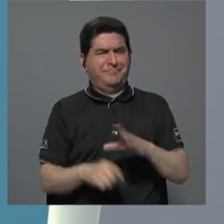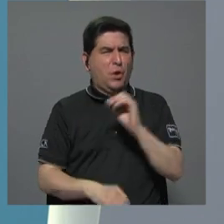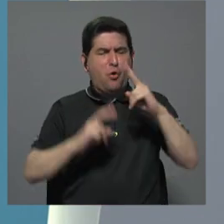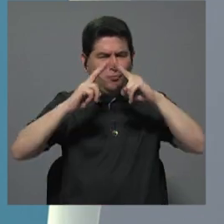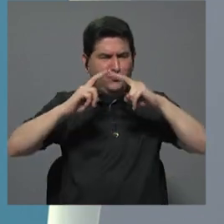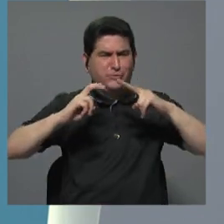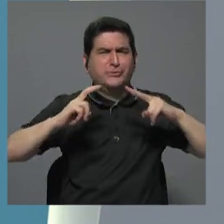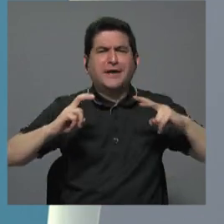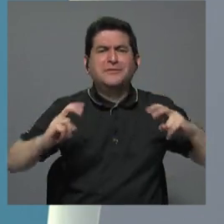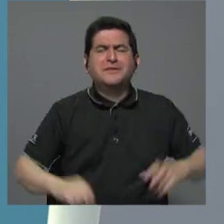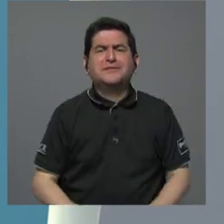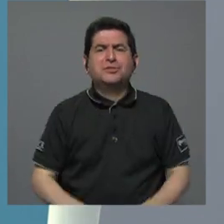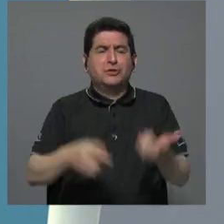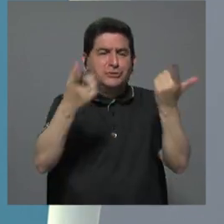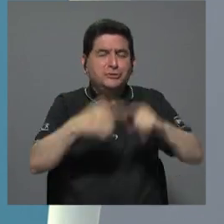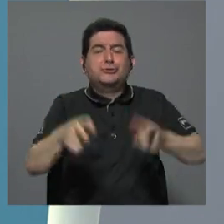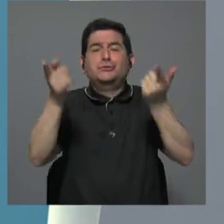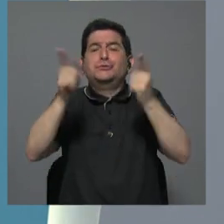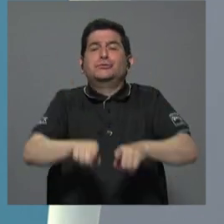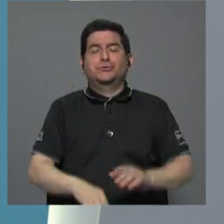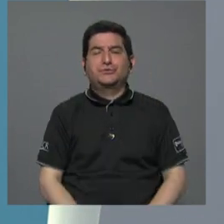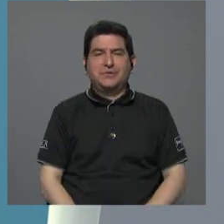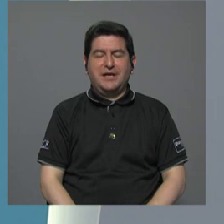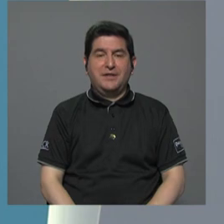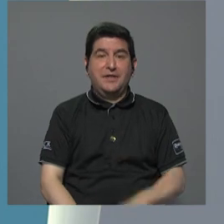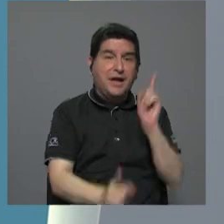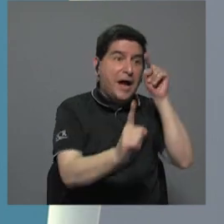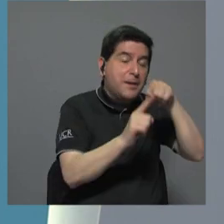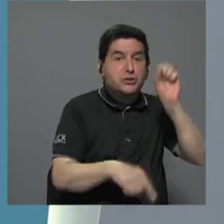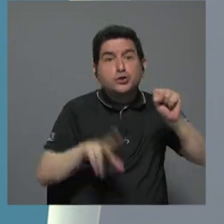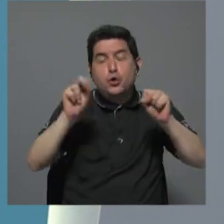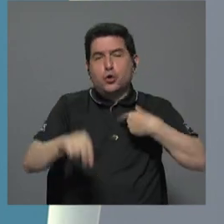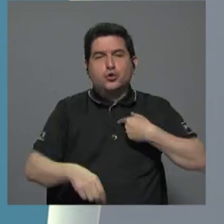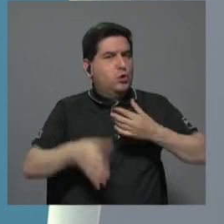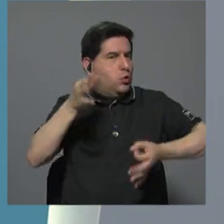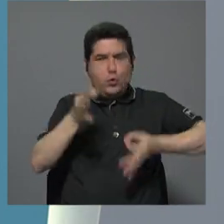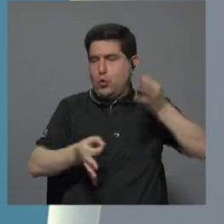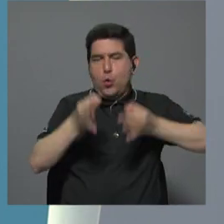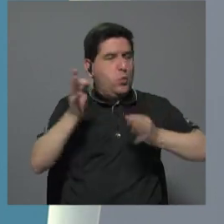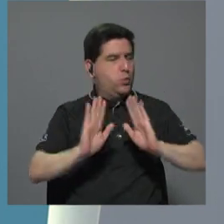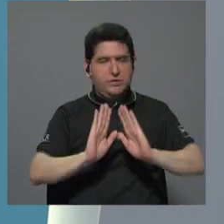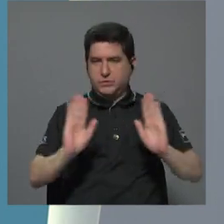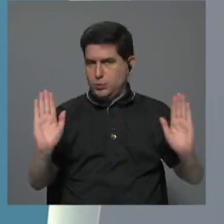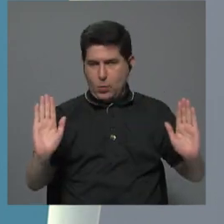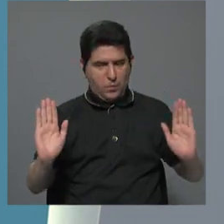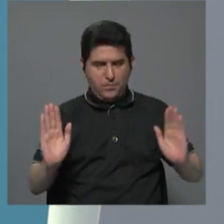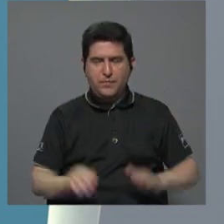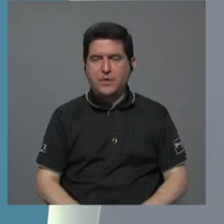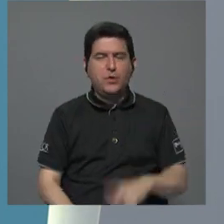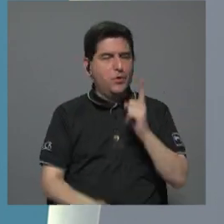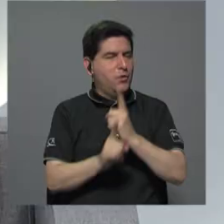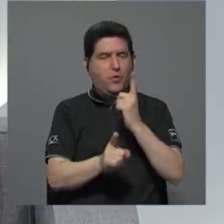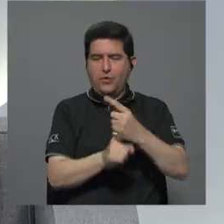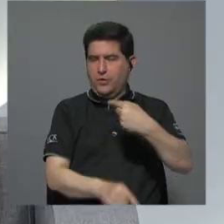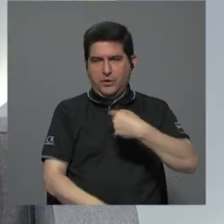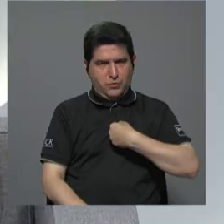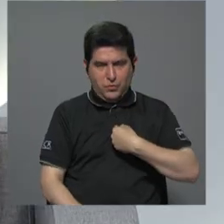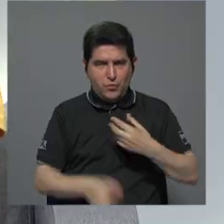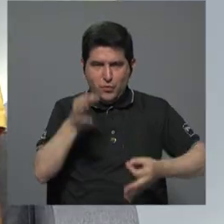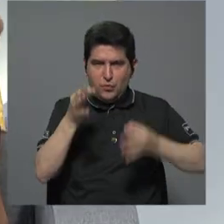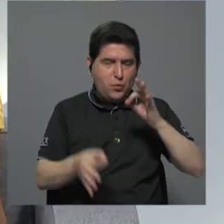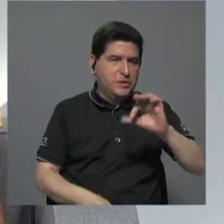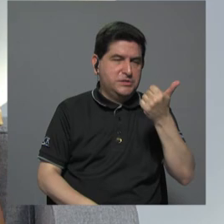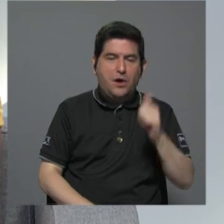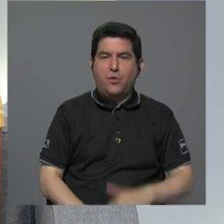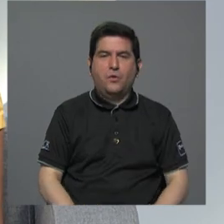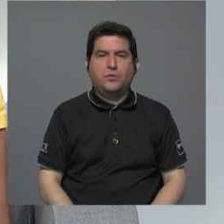revisión de lo que estaba pasando. Adredio, no, yo no quiero juzgar, doña Laura, es imprudente uno juzgar a